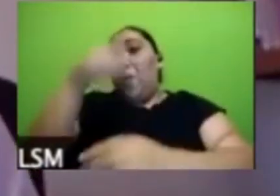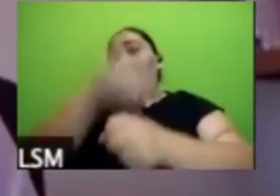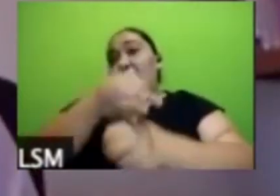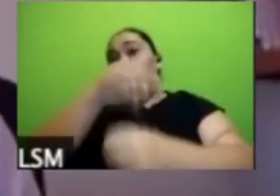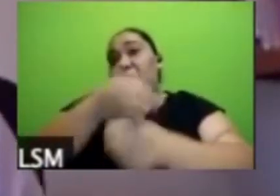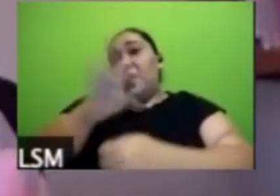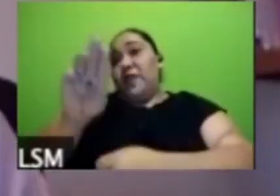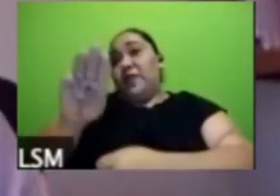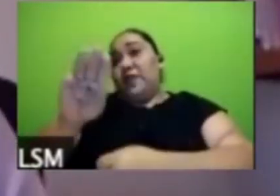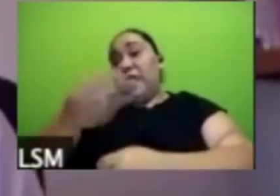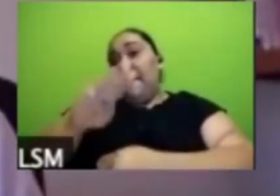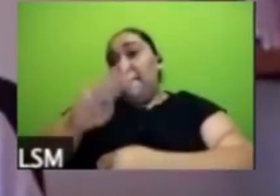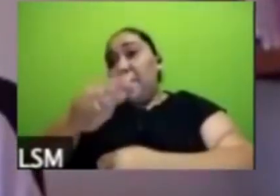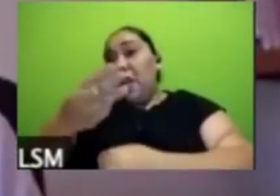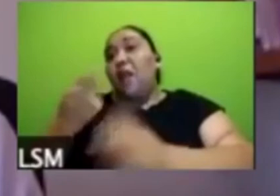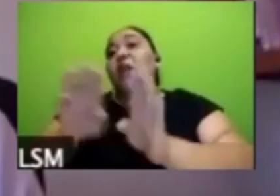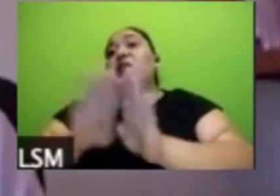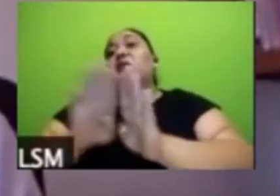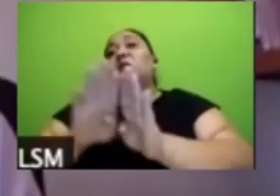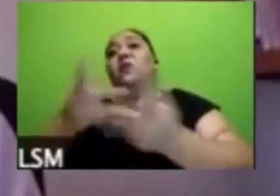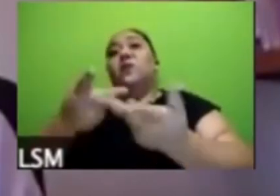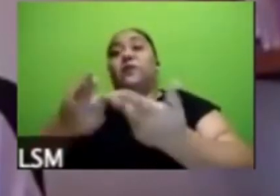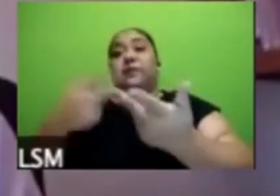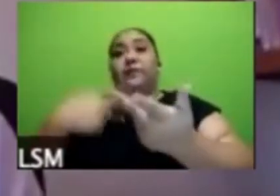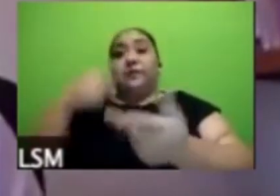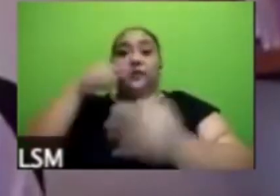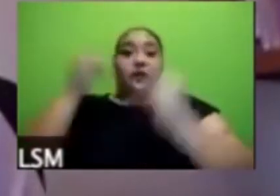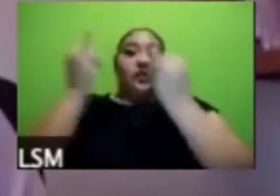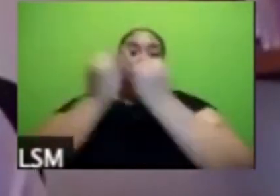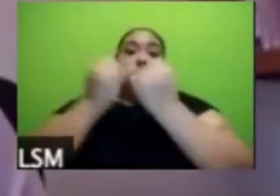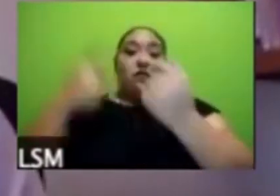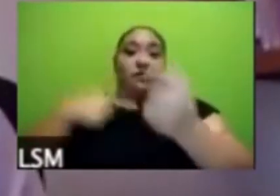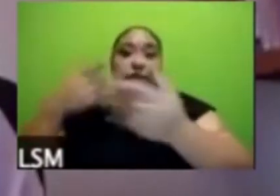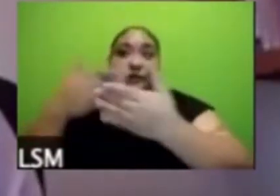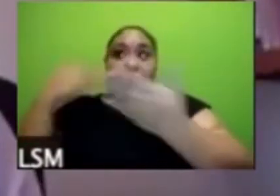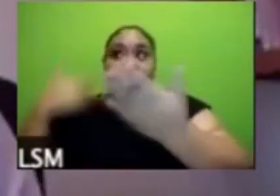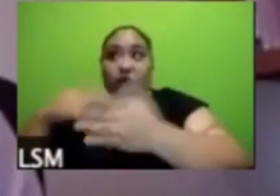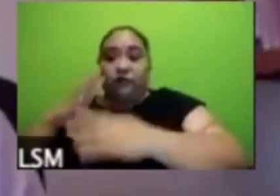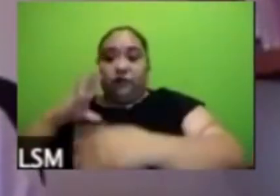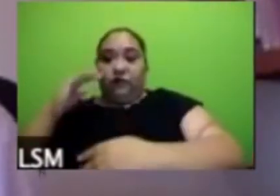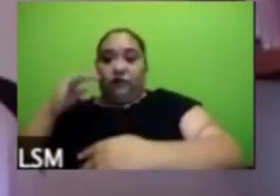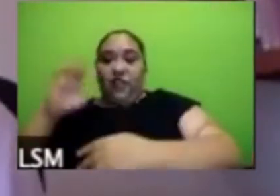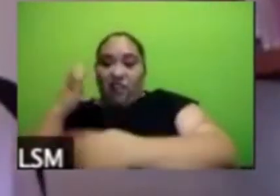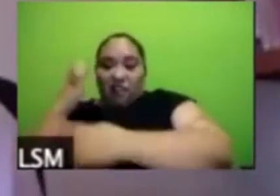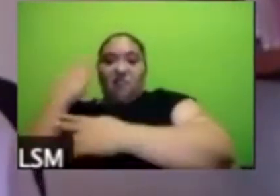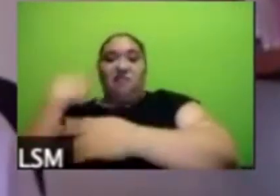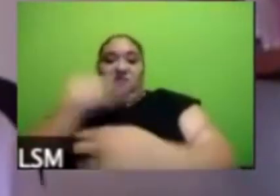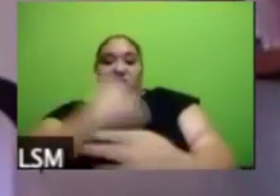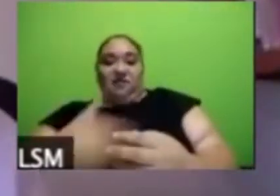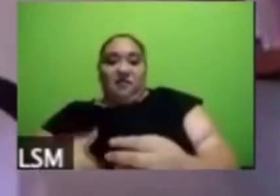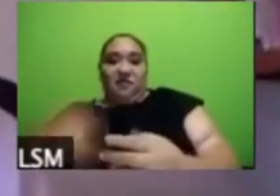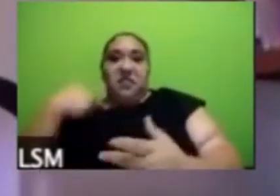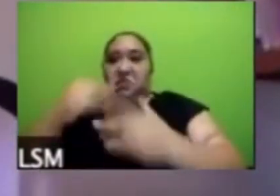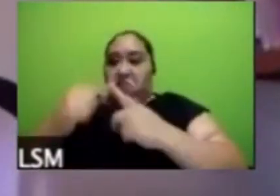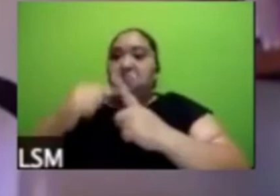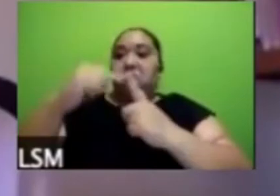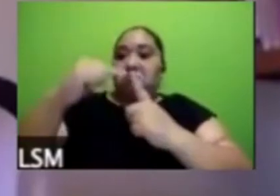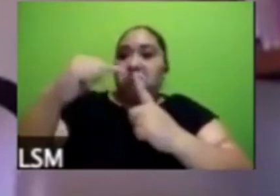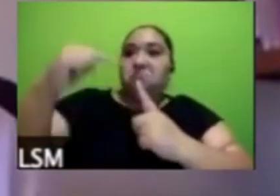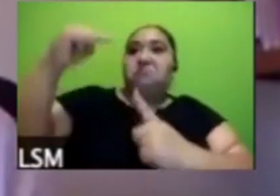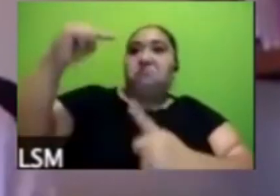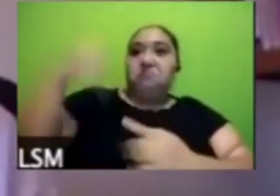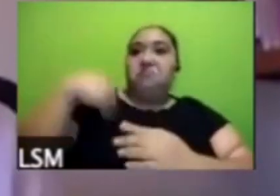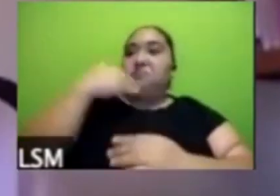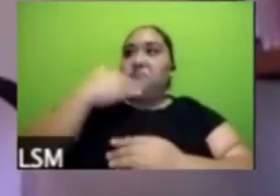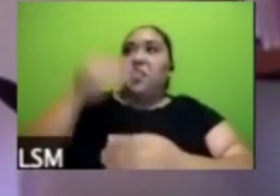varias semanas ese descenso en la aprobación hay una una visión ahí de que hay que